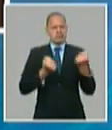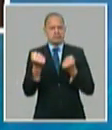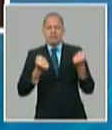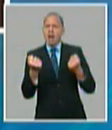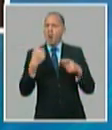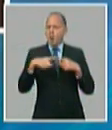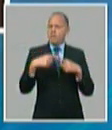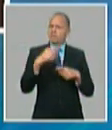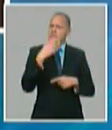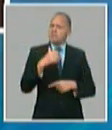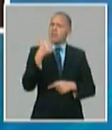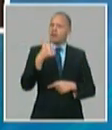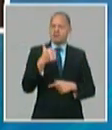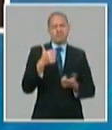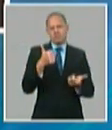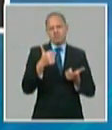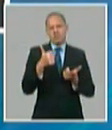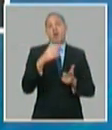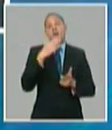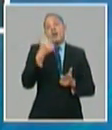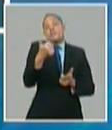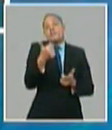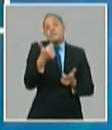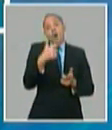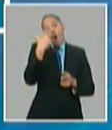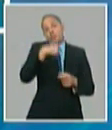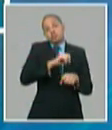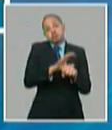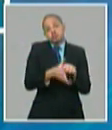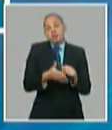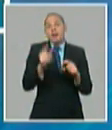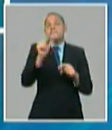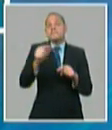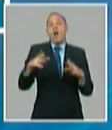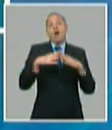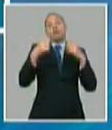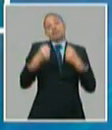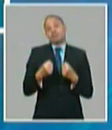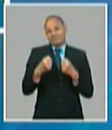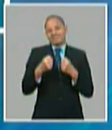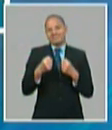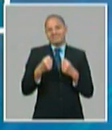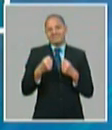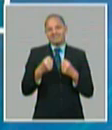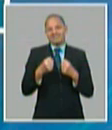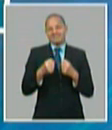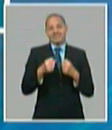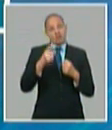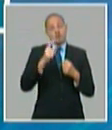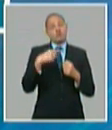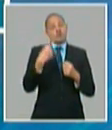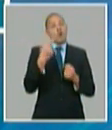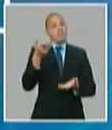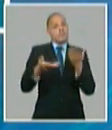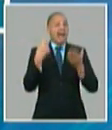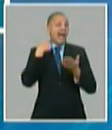2020 no es que vamos a tener un gran crecimiento con respecto a que veníamos haciendo en años anteriores